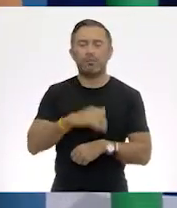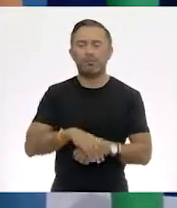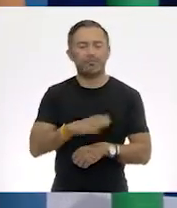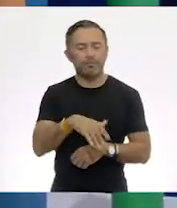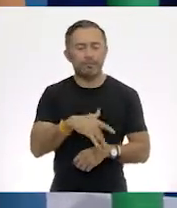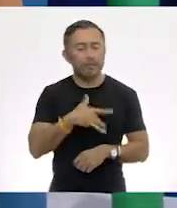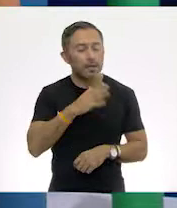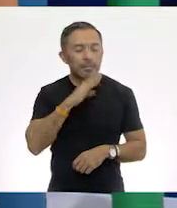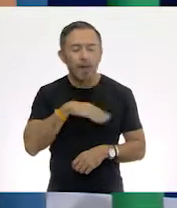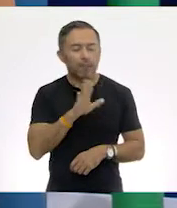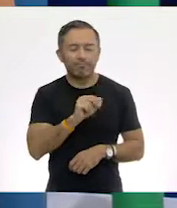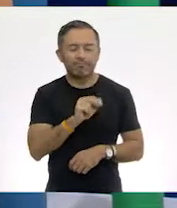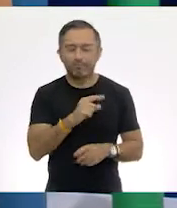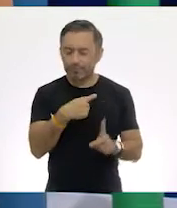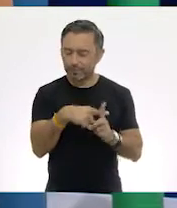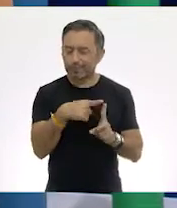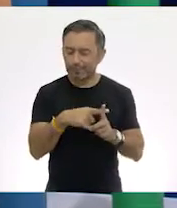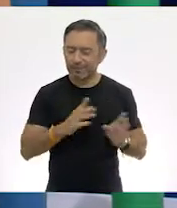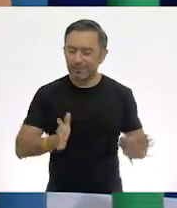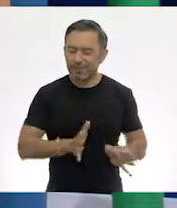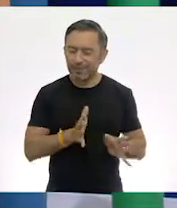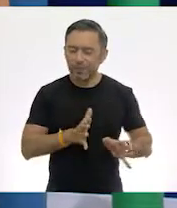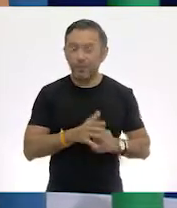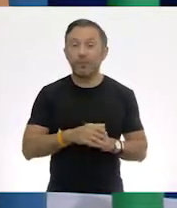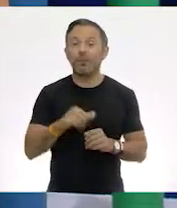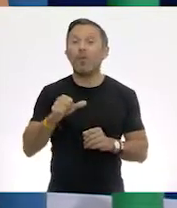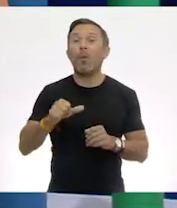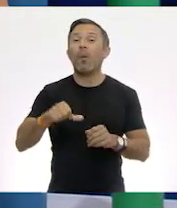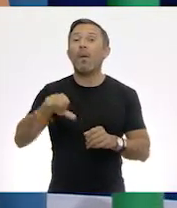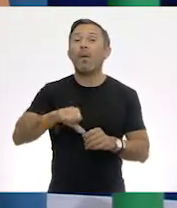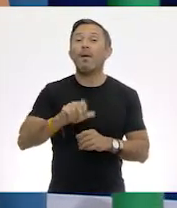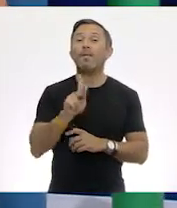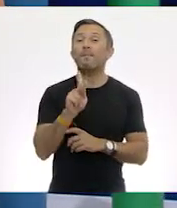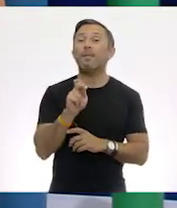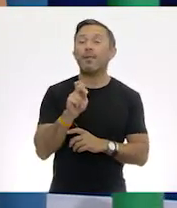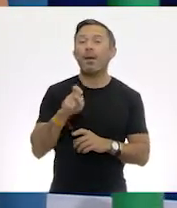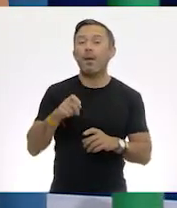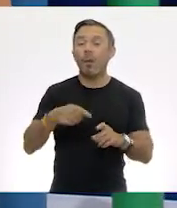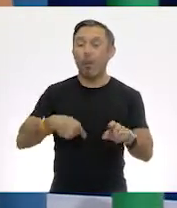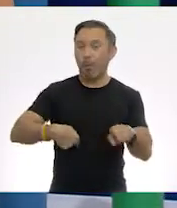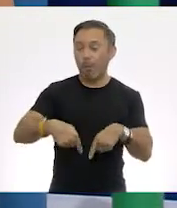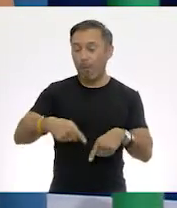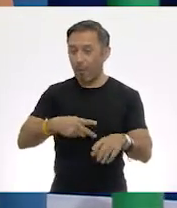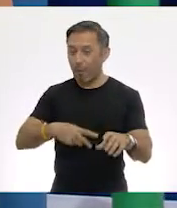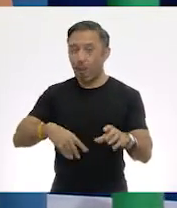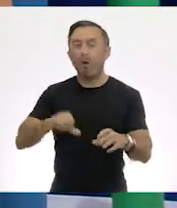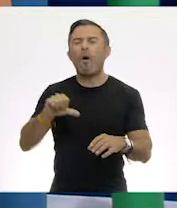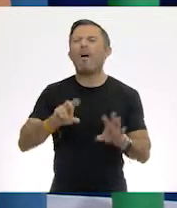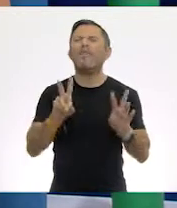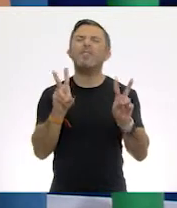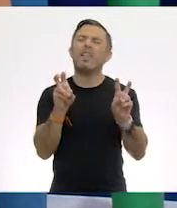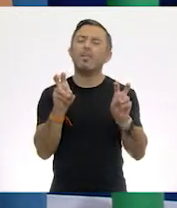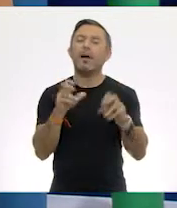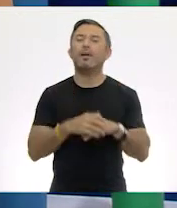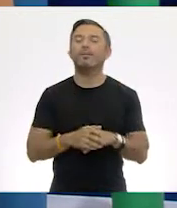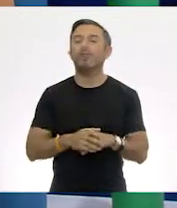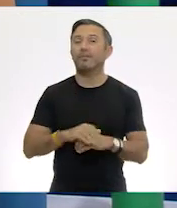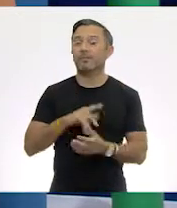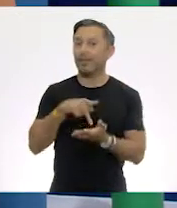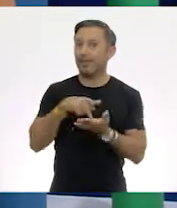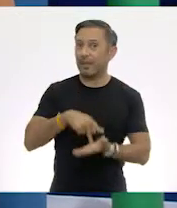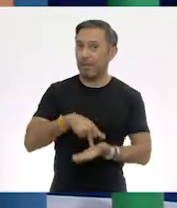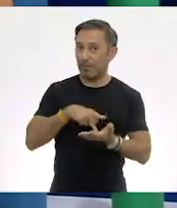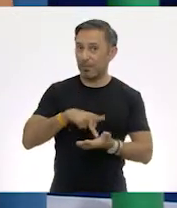balón y de Don Pepe, ya que en nuestra sesión de hoy hablaremos de kilogramos y su relación con gramos e